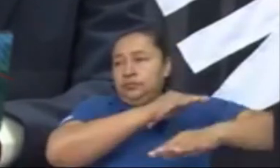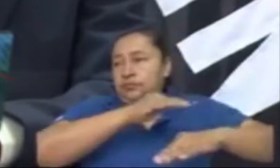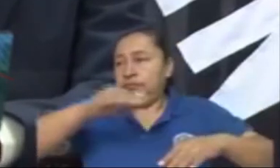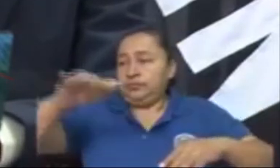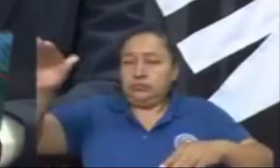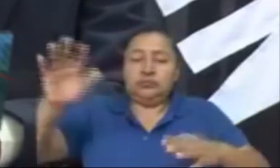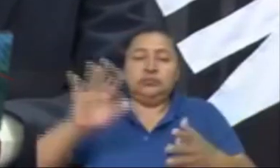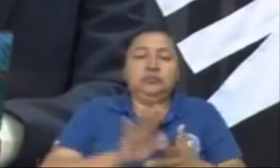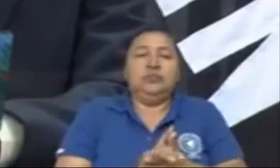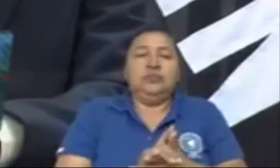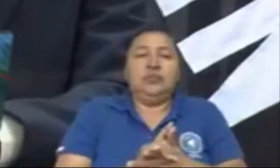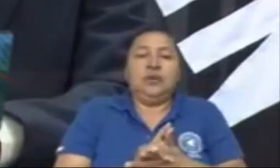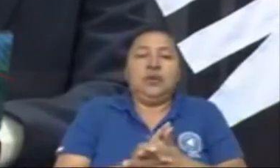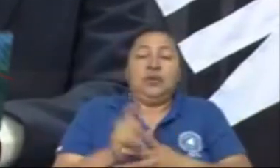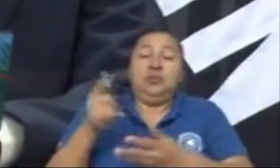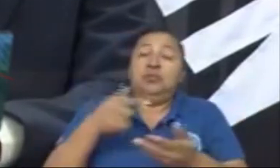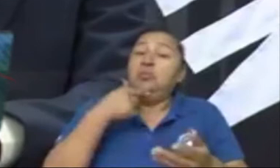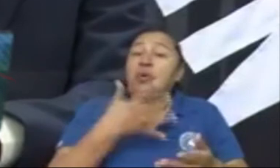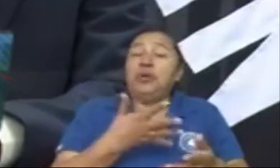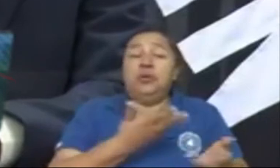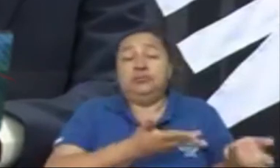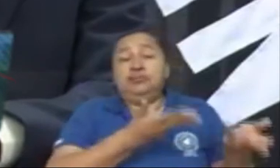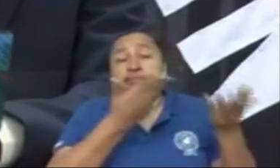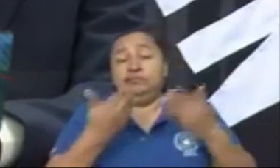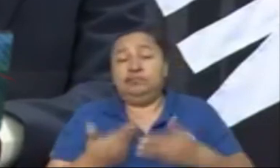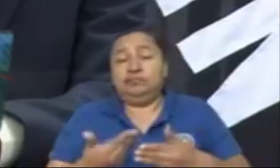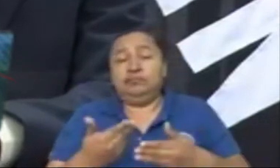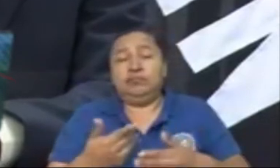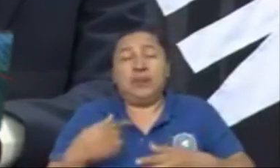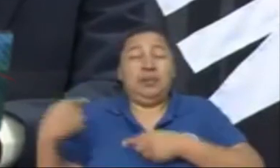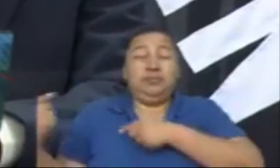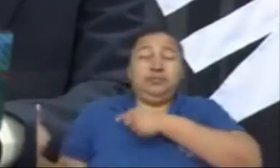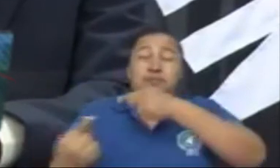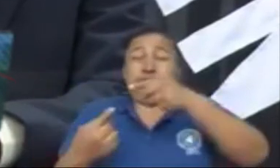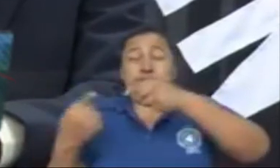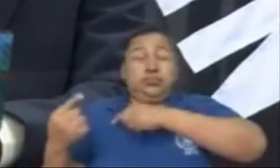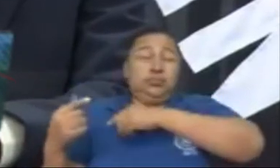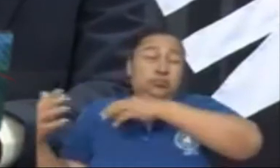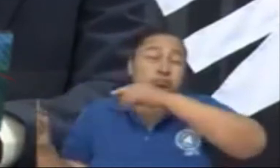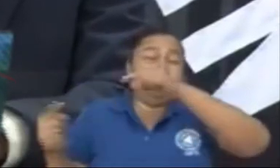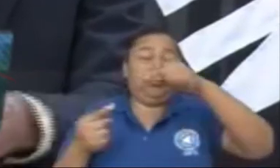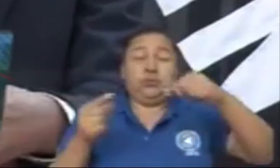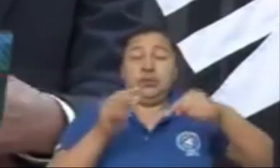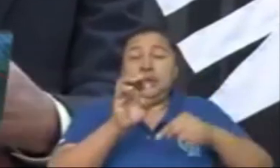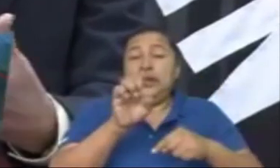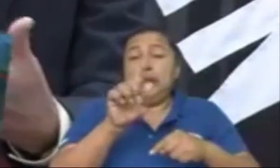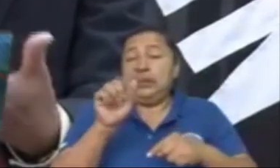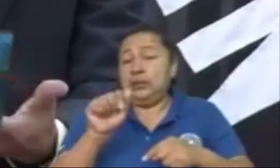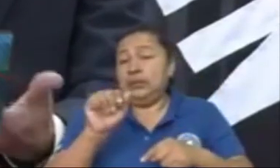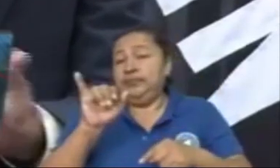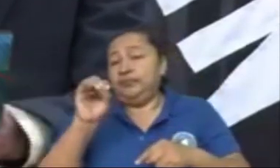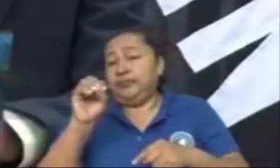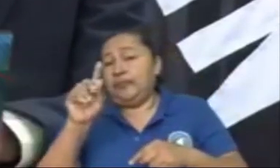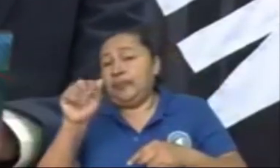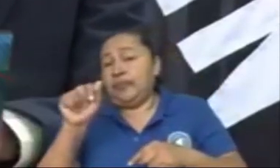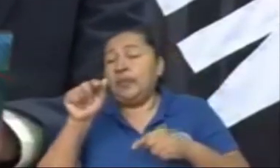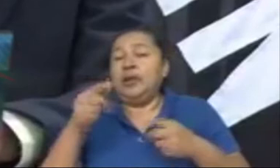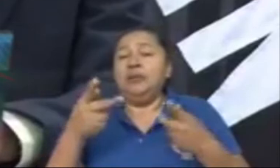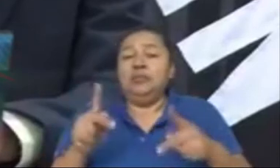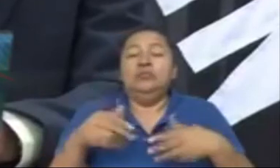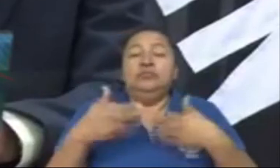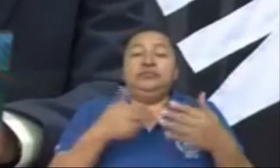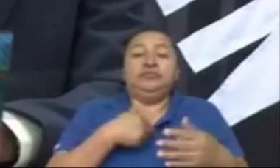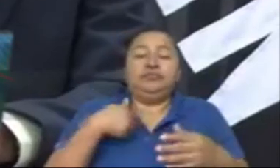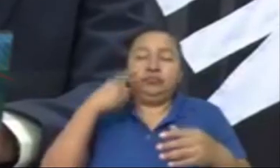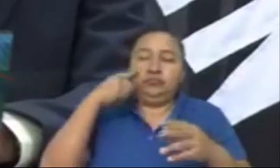como herencia del impacto devastador de los huracanes Eta y Iota y al haber hecho una